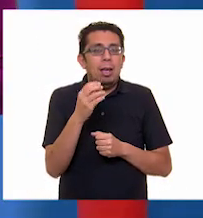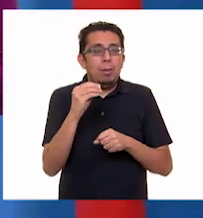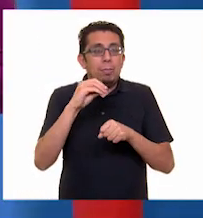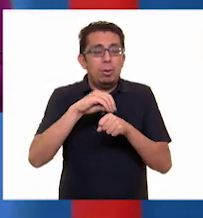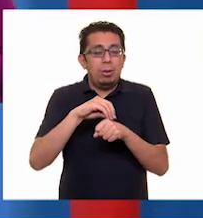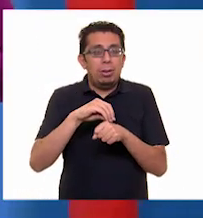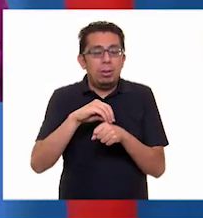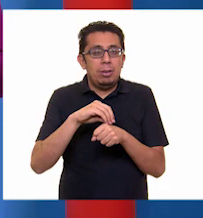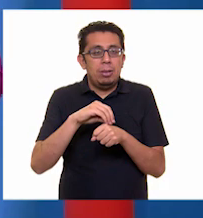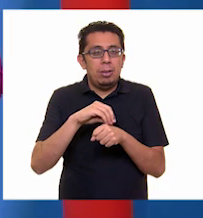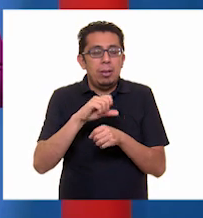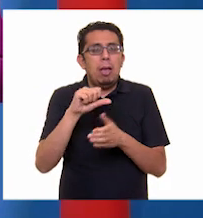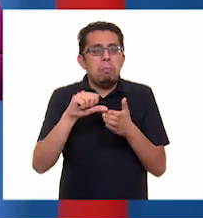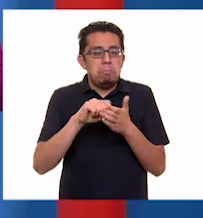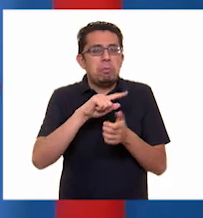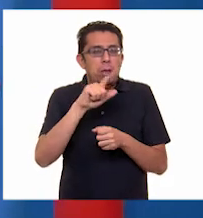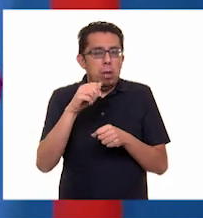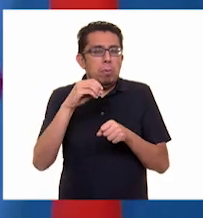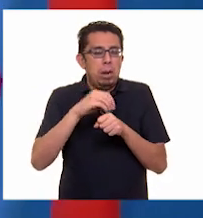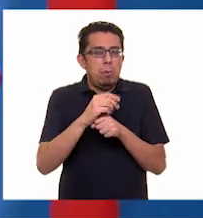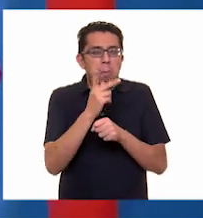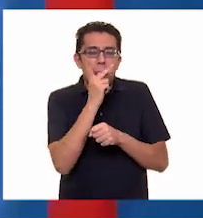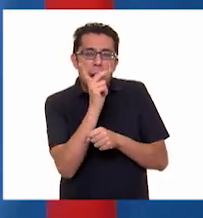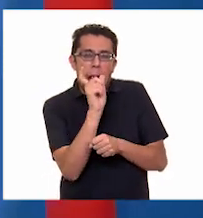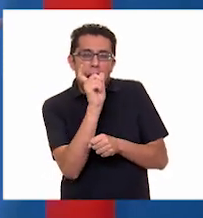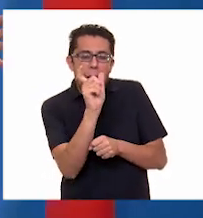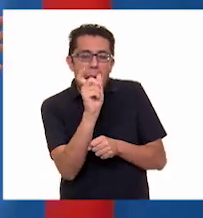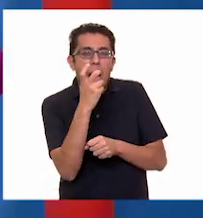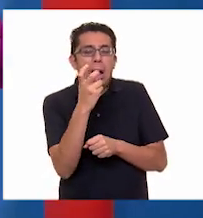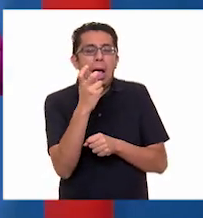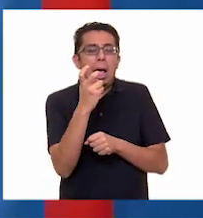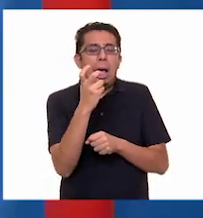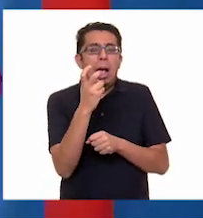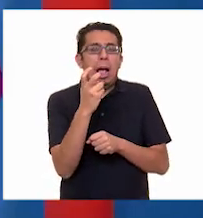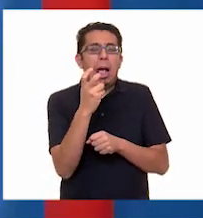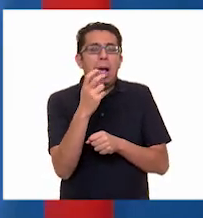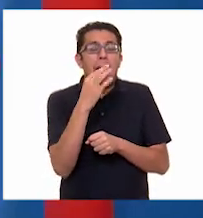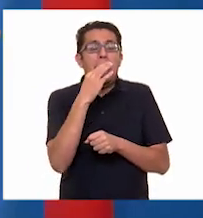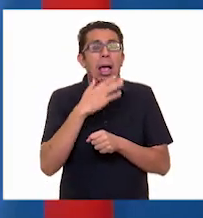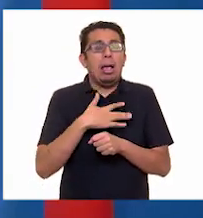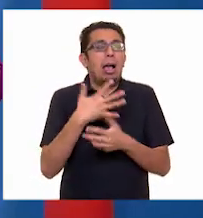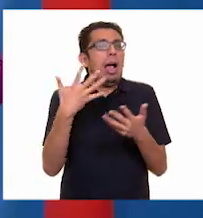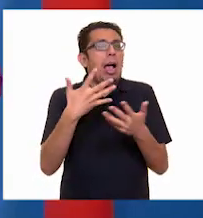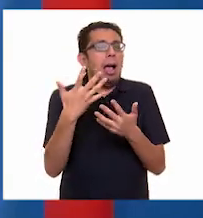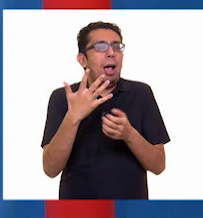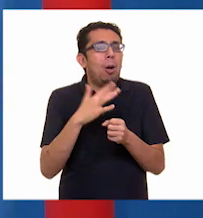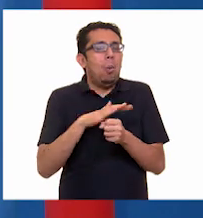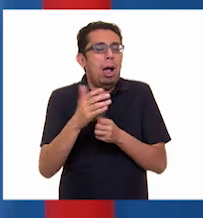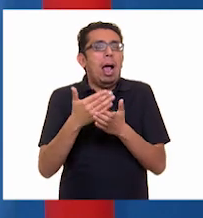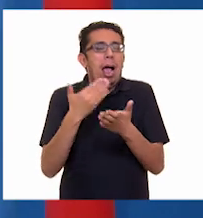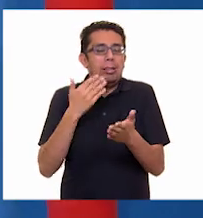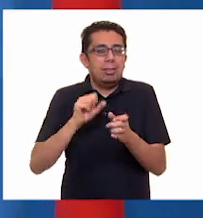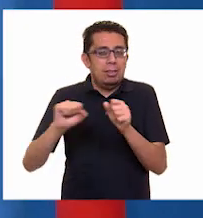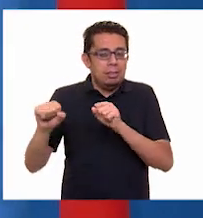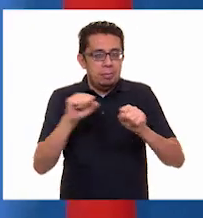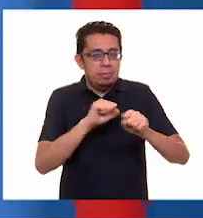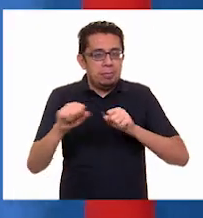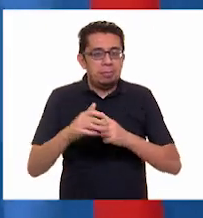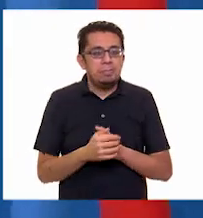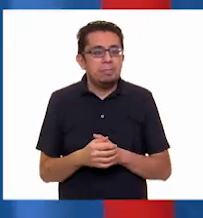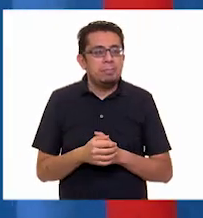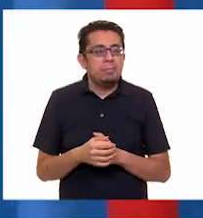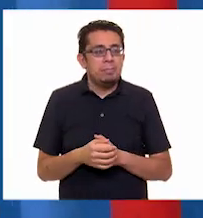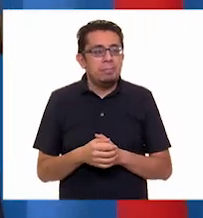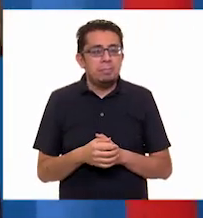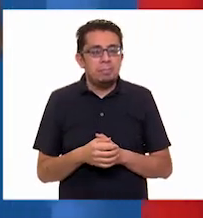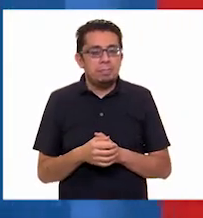tendremos que colocar las palabras que nos indica todo lo que debemos hacer antes de un sismo. Entonces, en